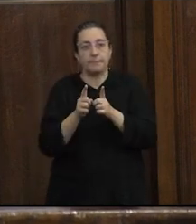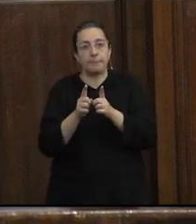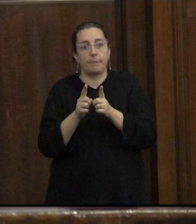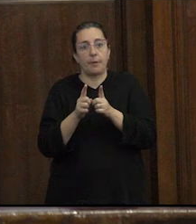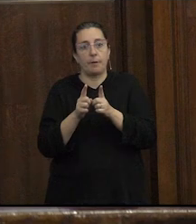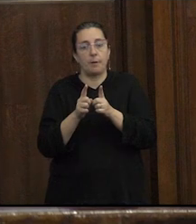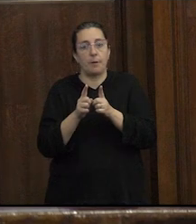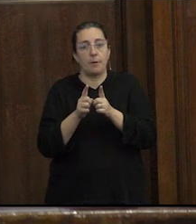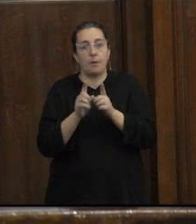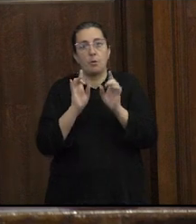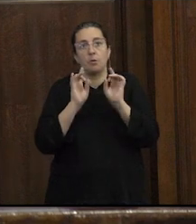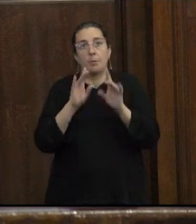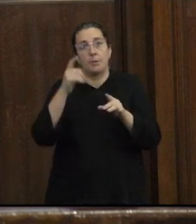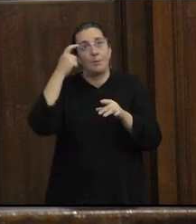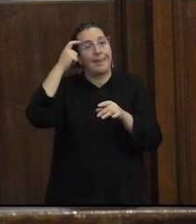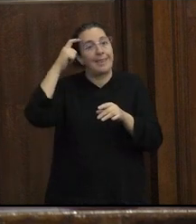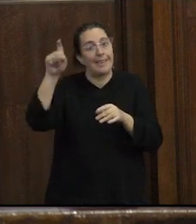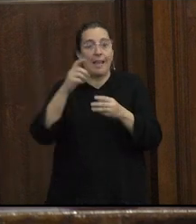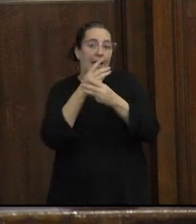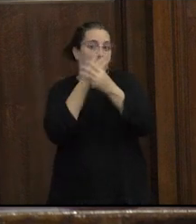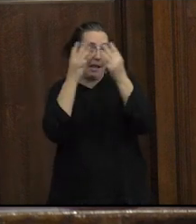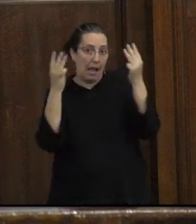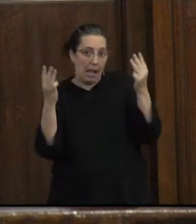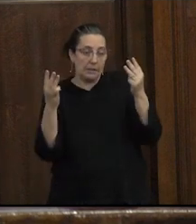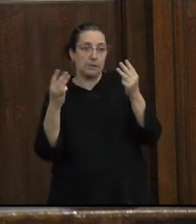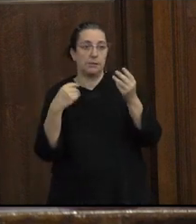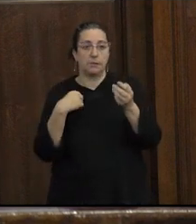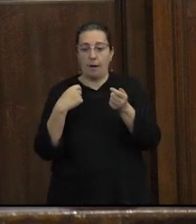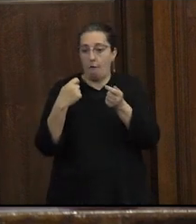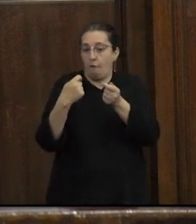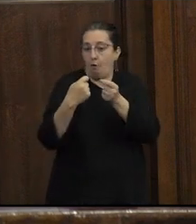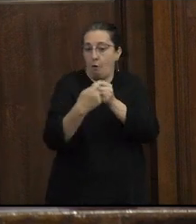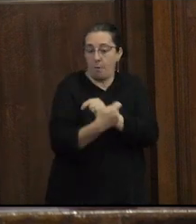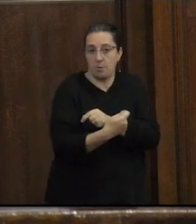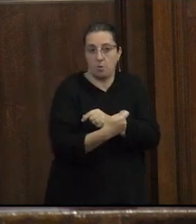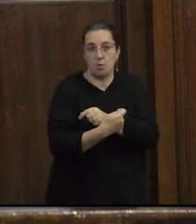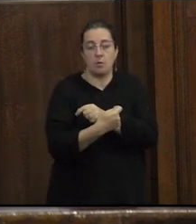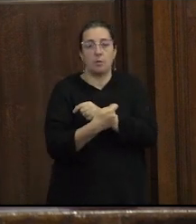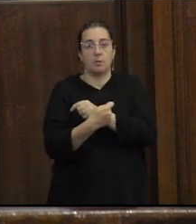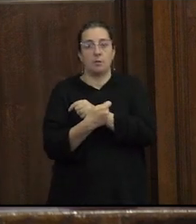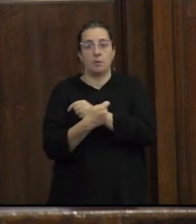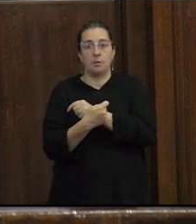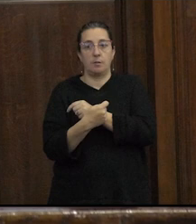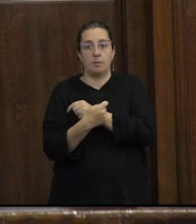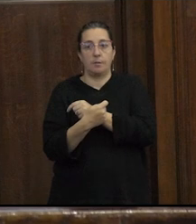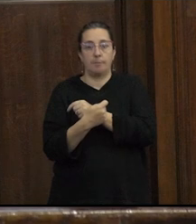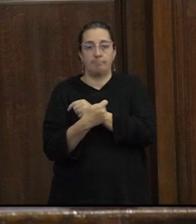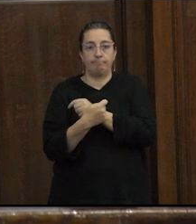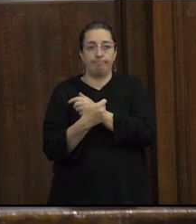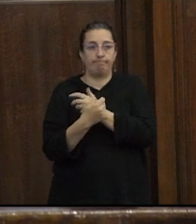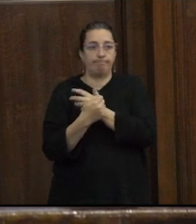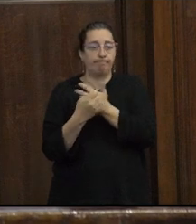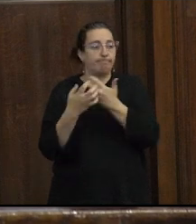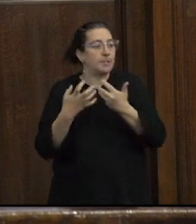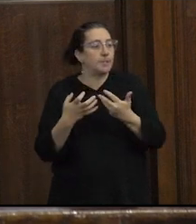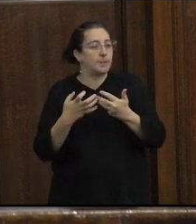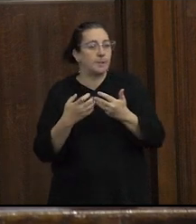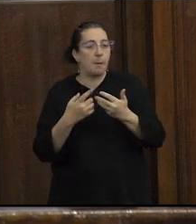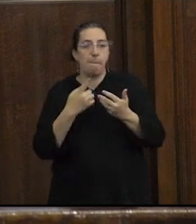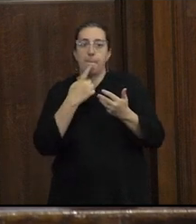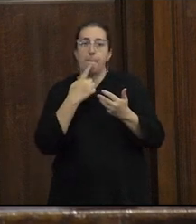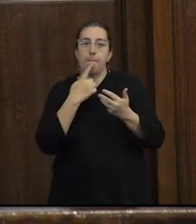solo como una idea general de las transformaciones y de la intensificación en la